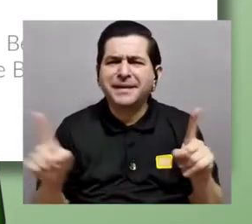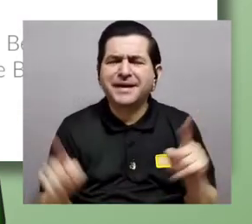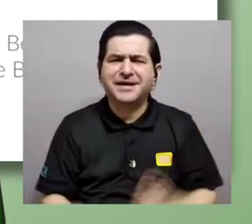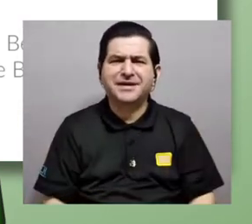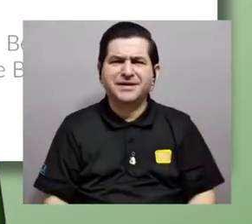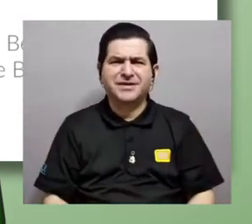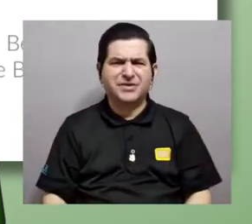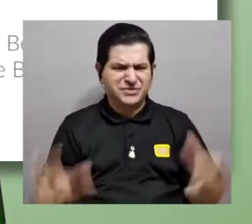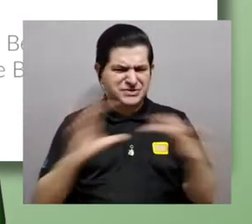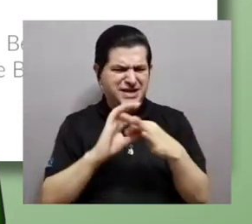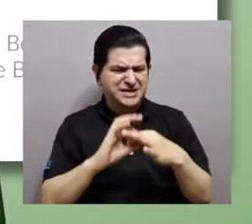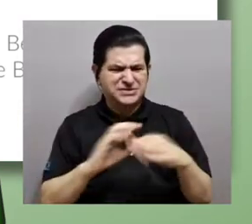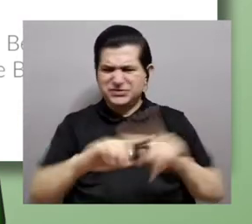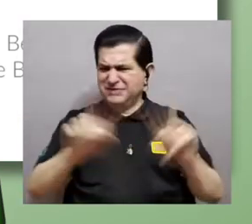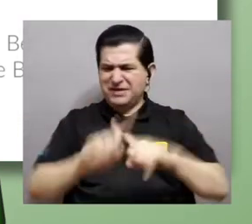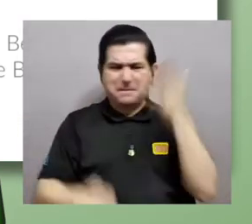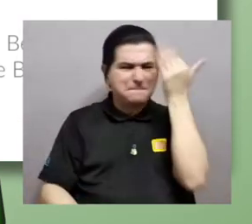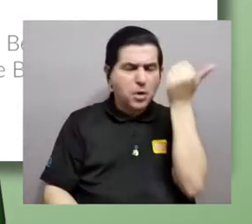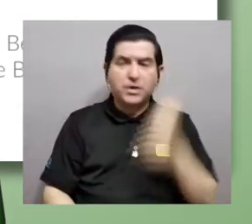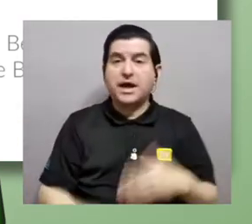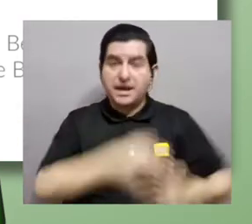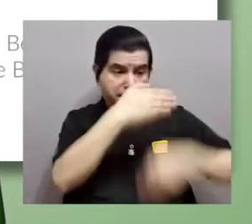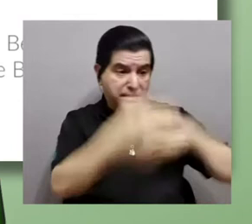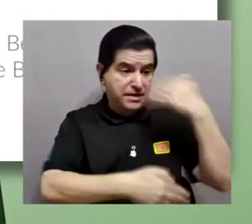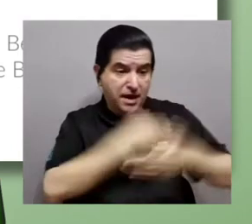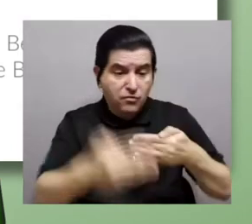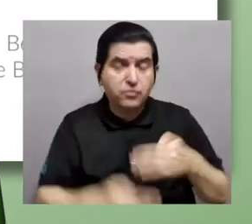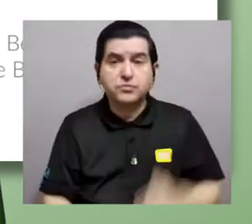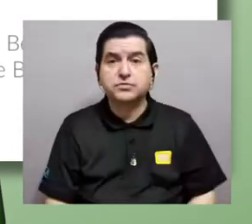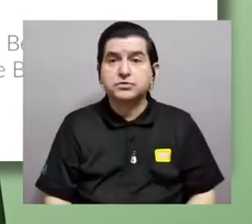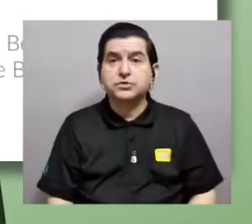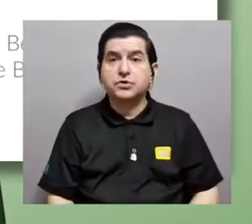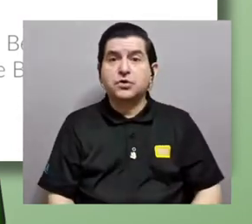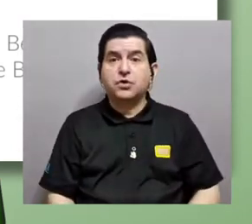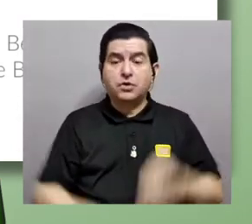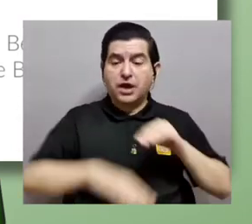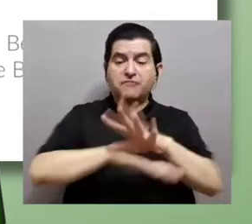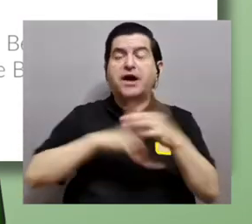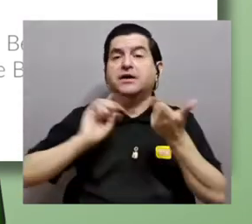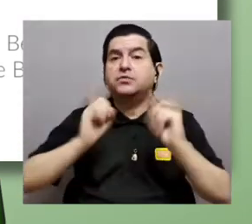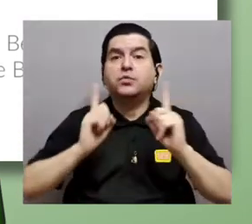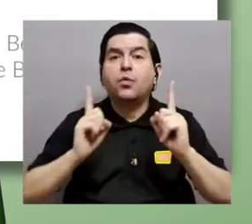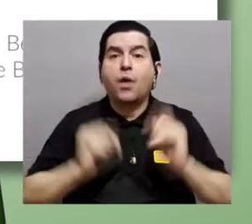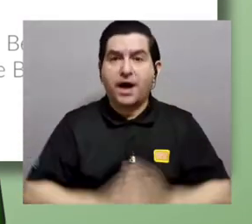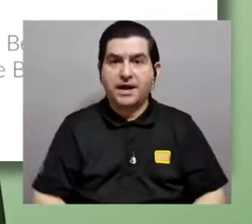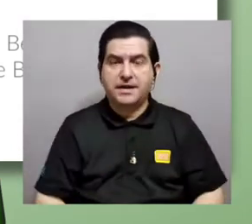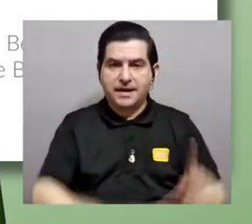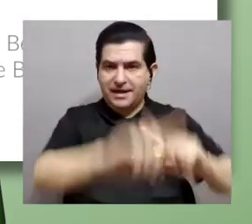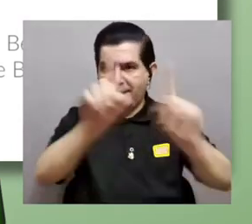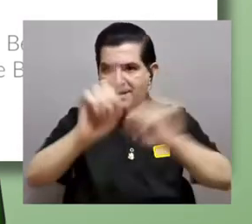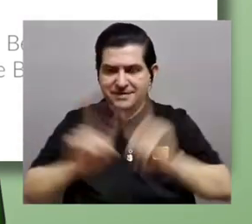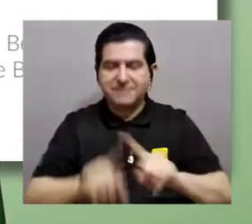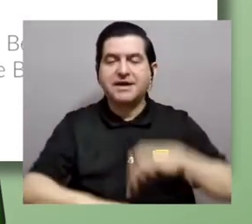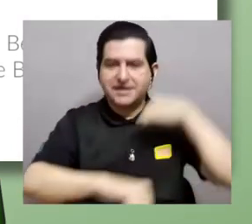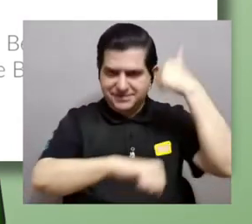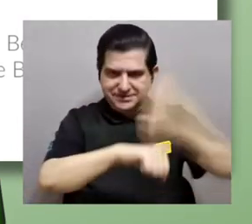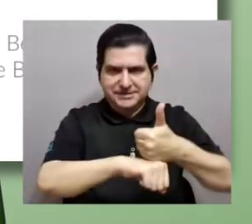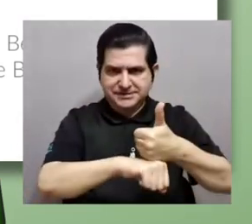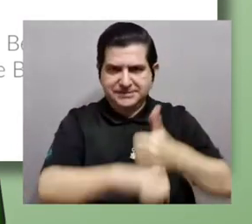sexos? Y una vez que evoluciona el sexo, ¿cuáles son sus consecuencias? Es precisamente para las diferencias entre